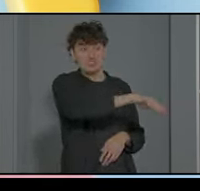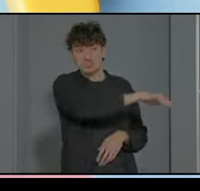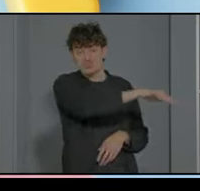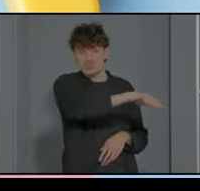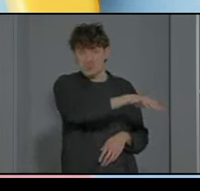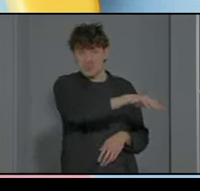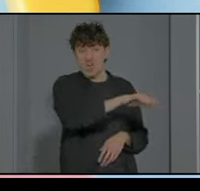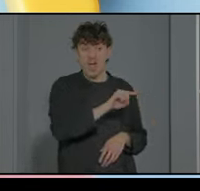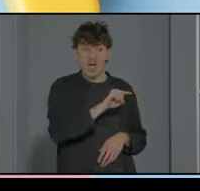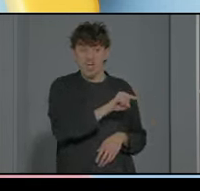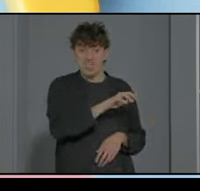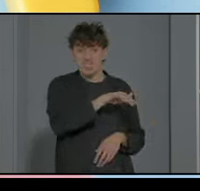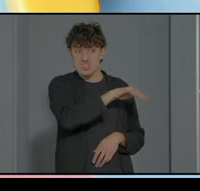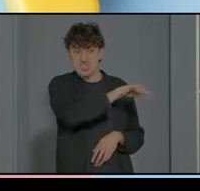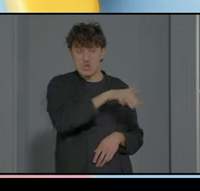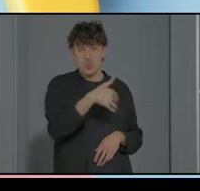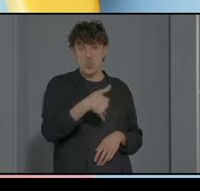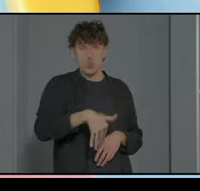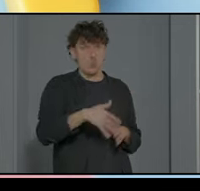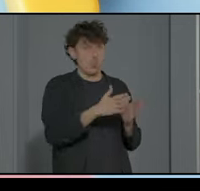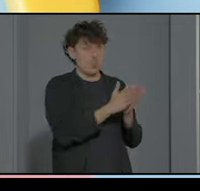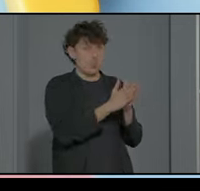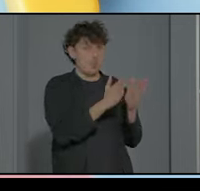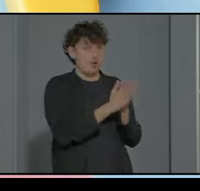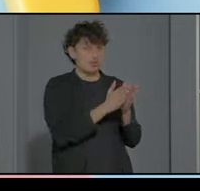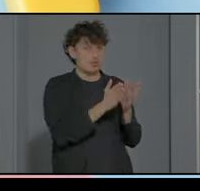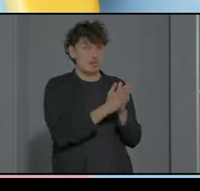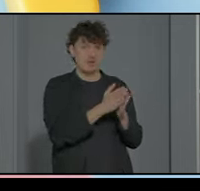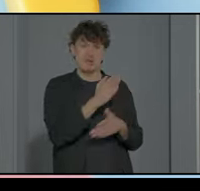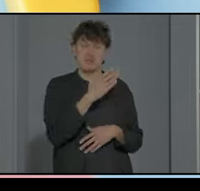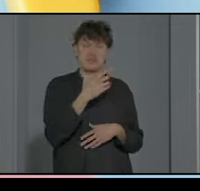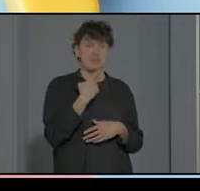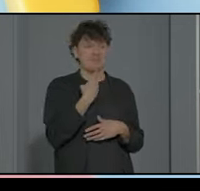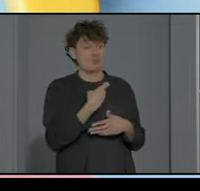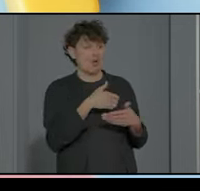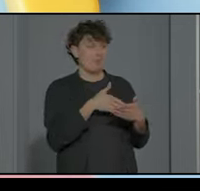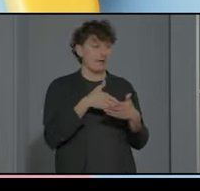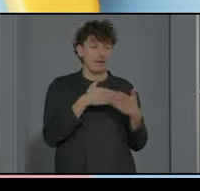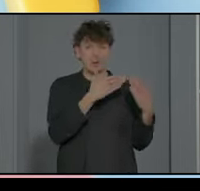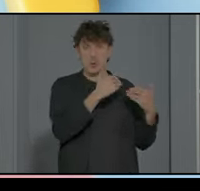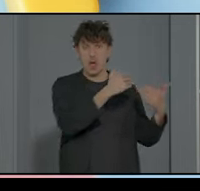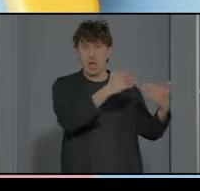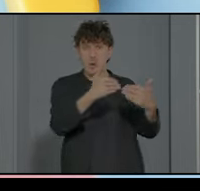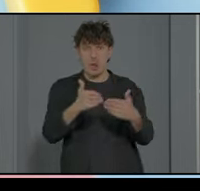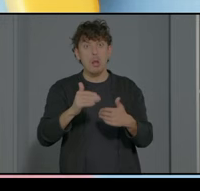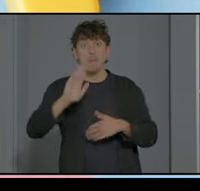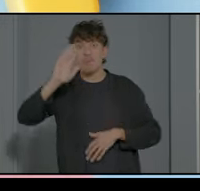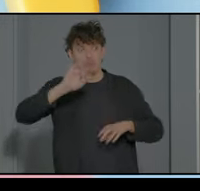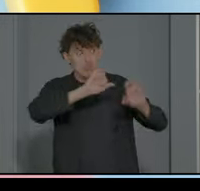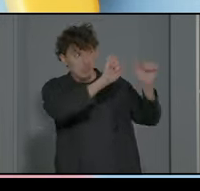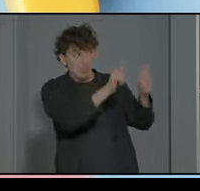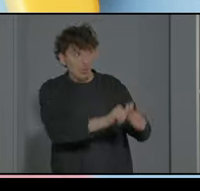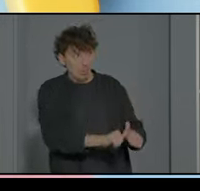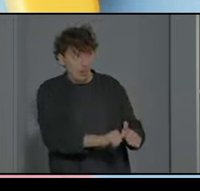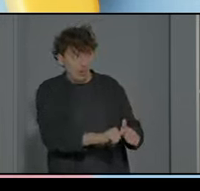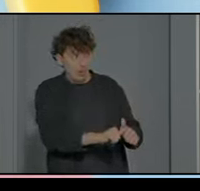en donde tienen un montón de compañeros que no tienen todas estas dificultades y que pueden ser un buen modelo un fantástico modelo